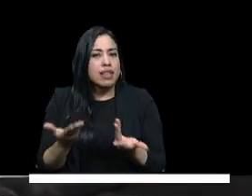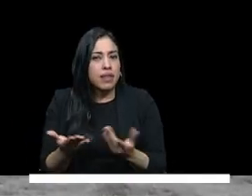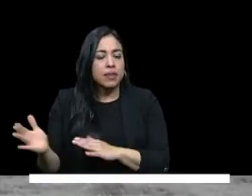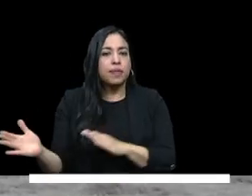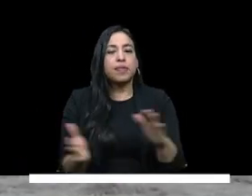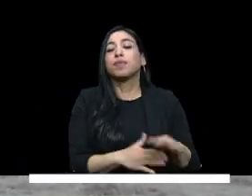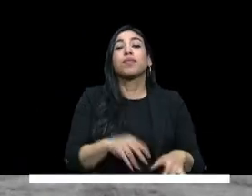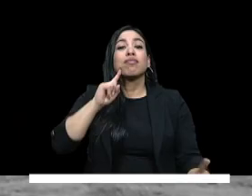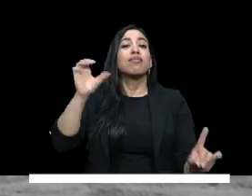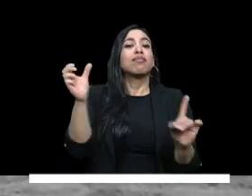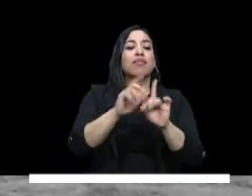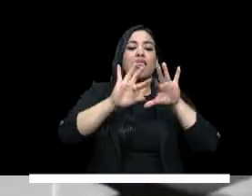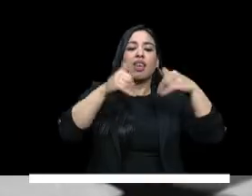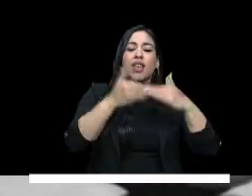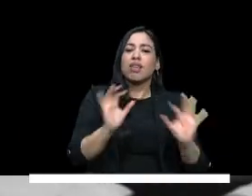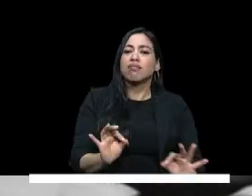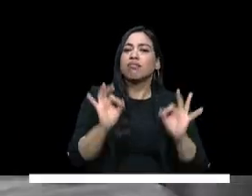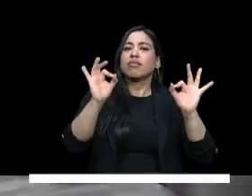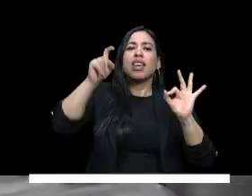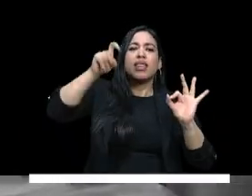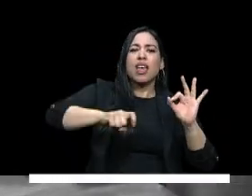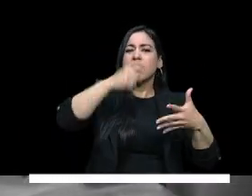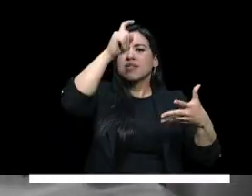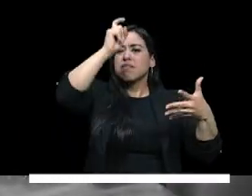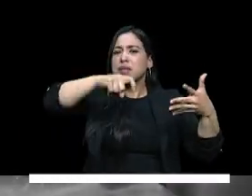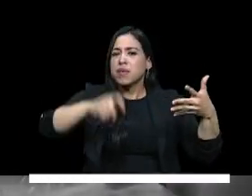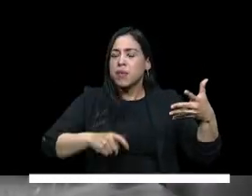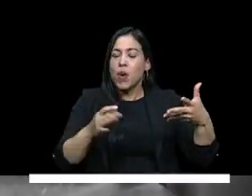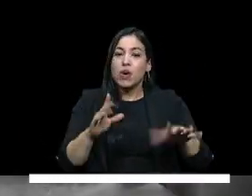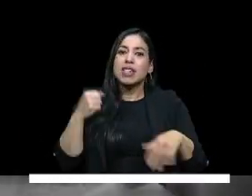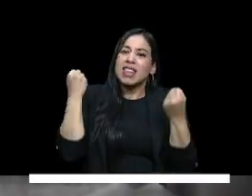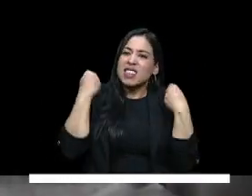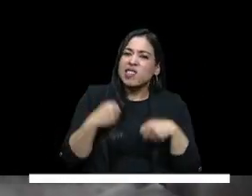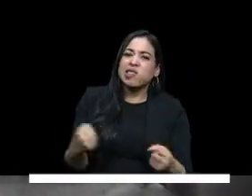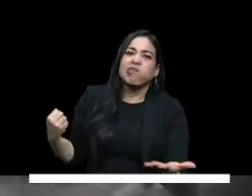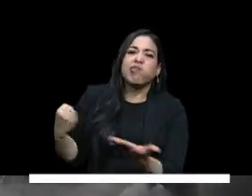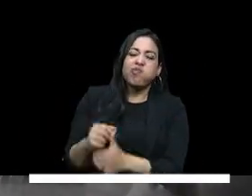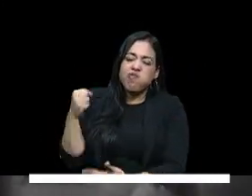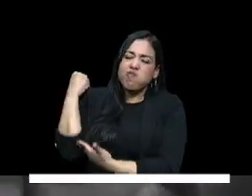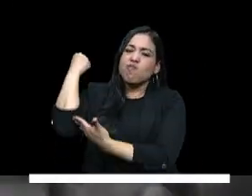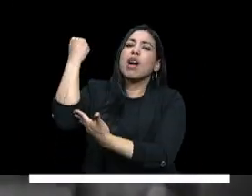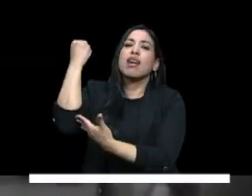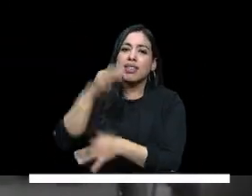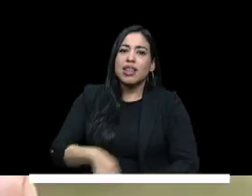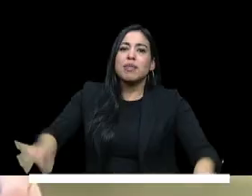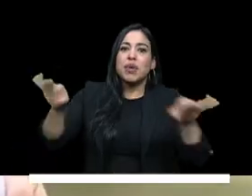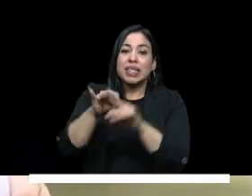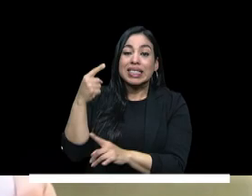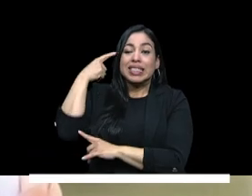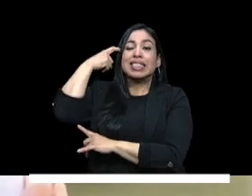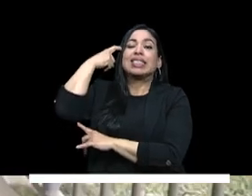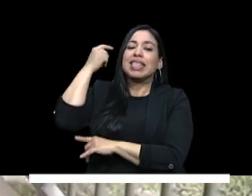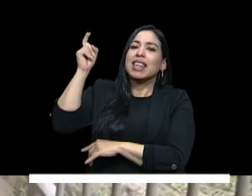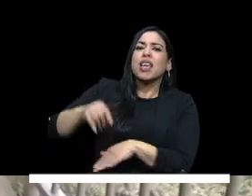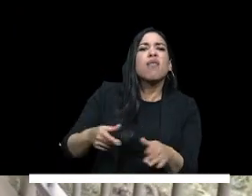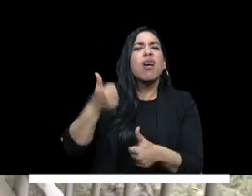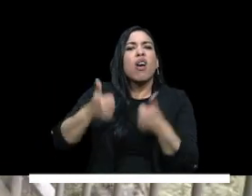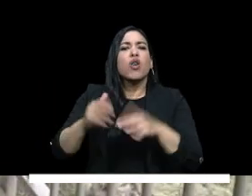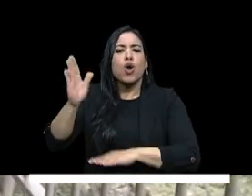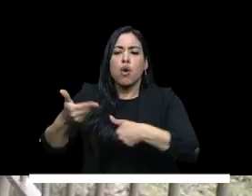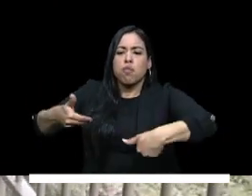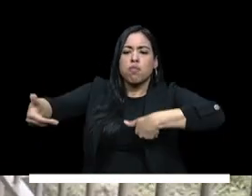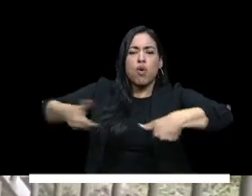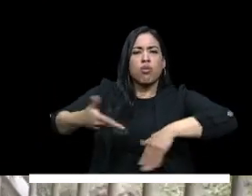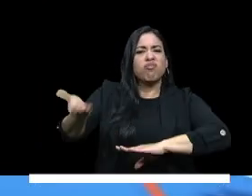para lograr una educación de calidad se necesita un mayor apoyo financiero el reto está ¿cuáles son las